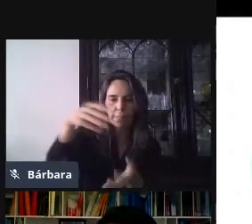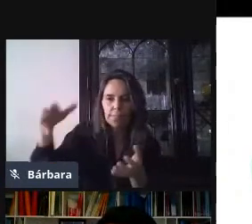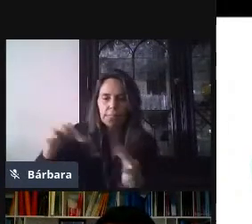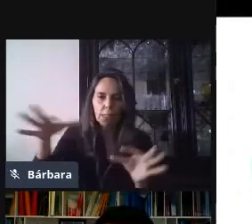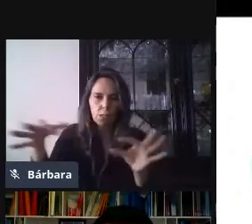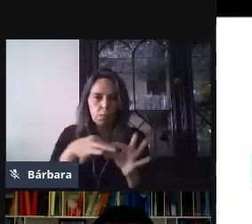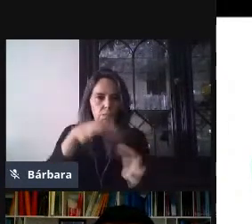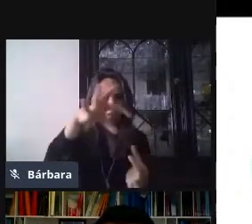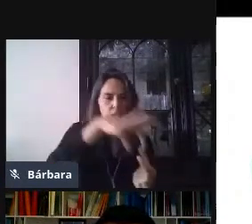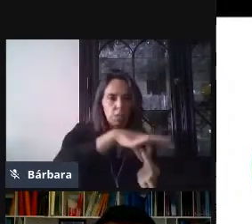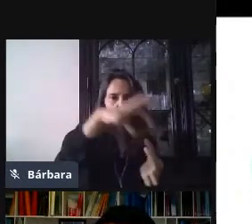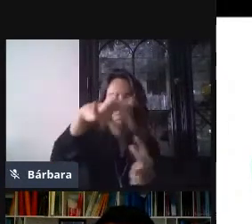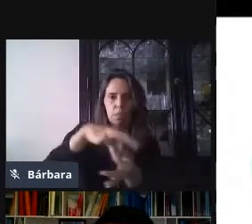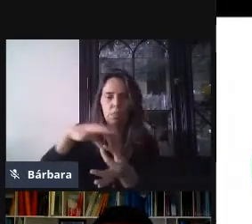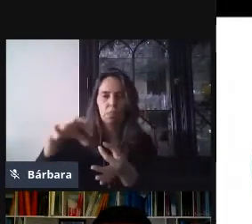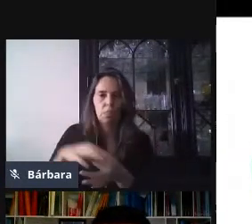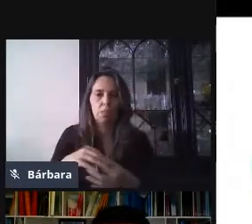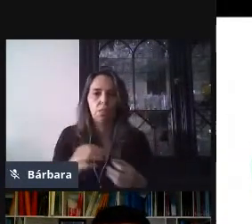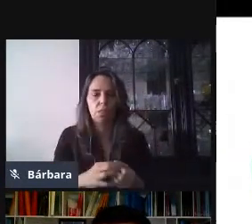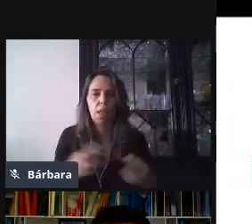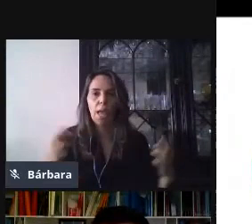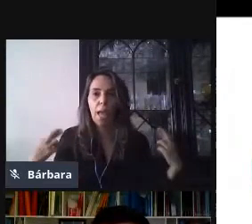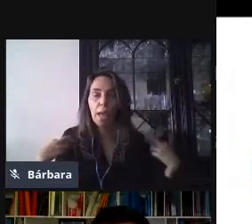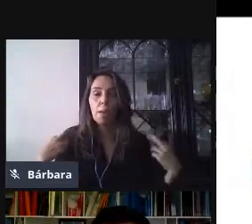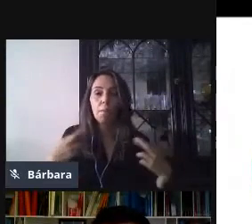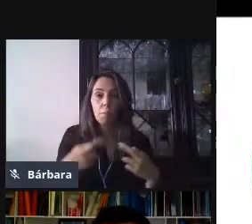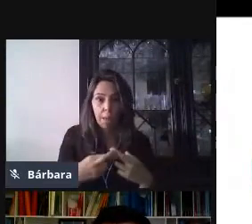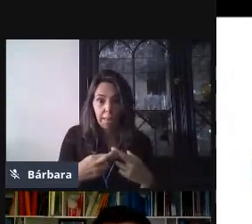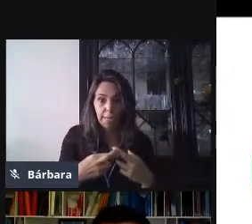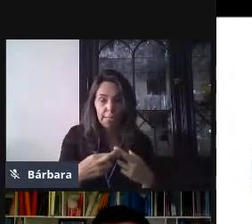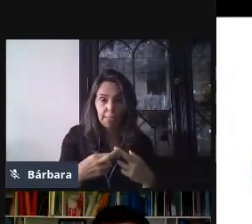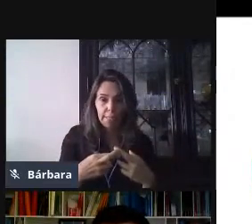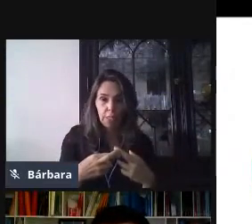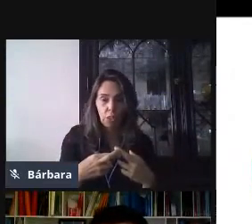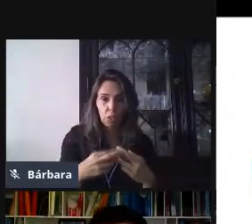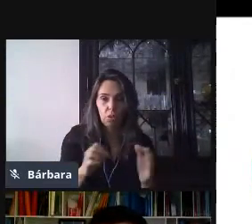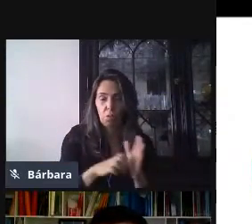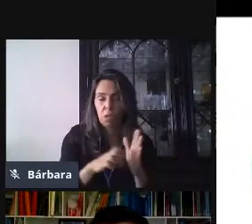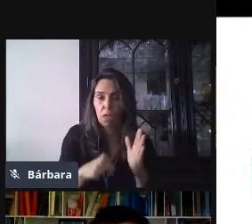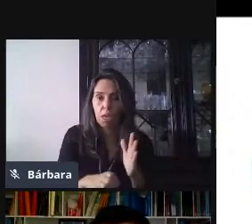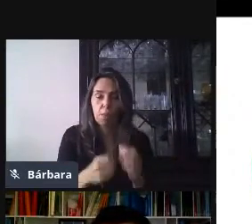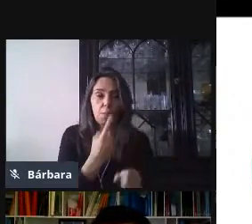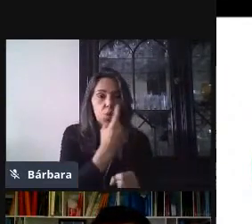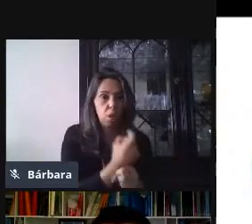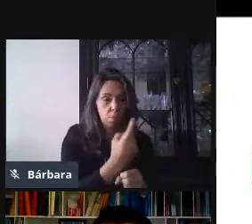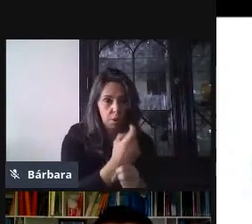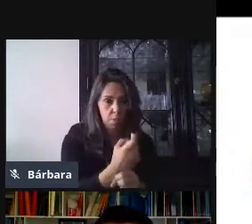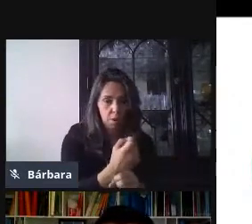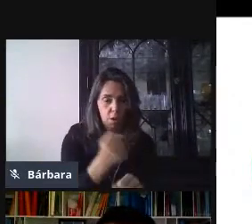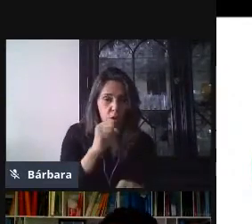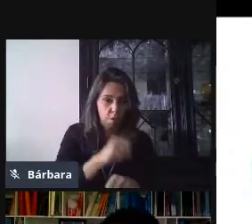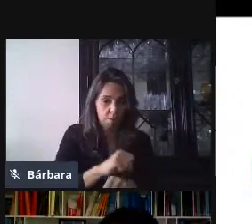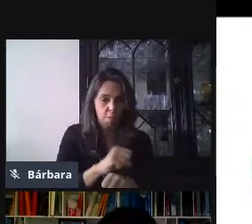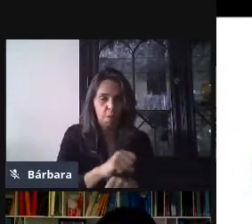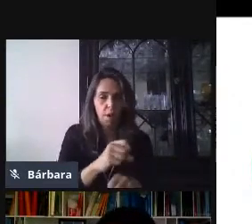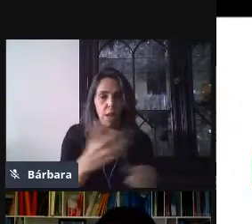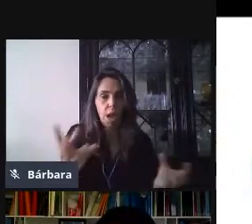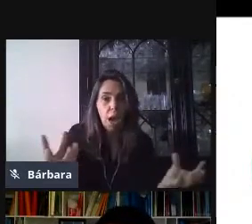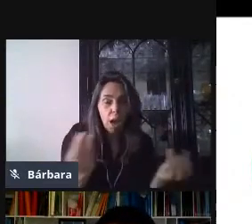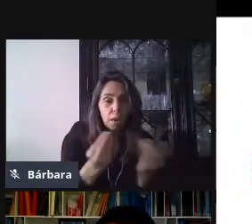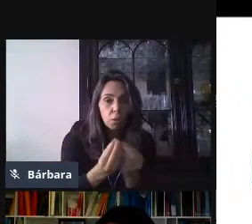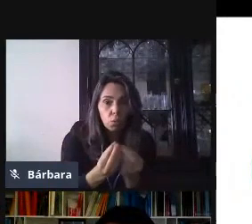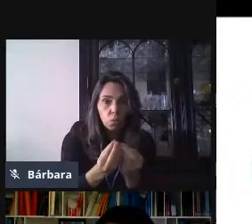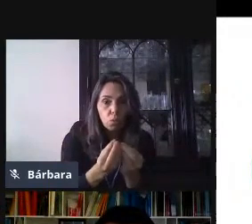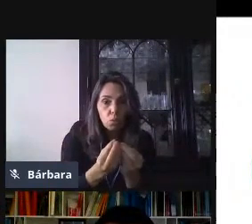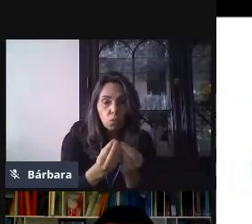uno es que si diseñamos cuestionarios entre docentes del mismo grado, la misma materia, pues, lo que va a pasar es que me va a permitir homologar respuestas